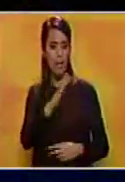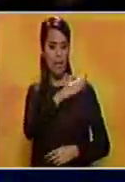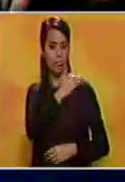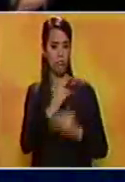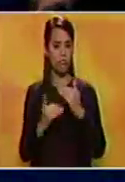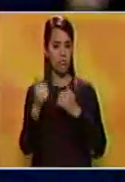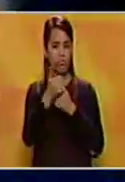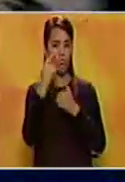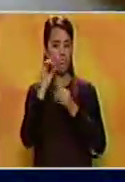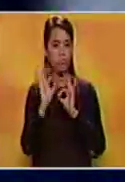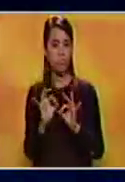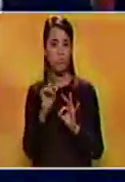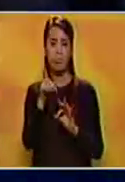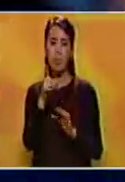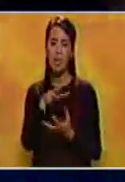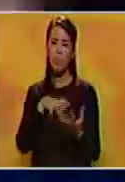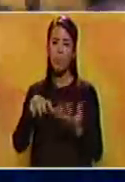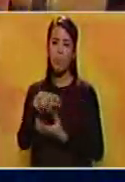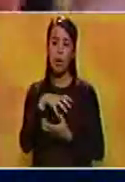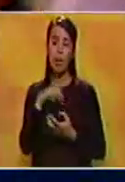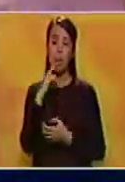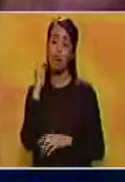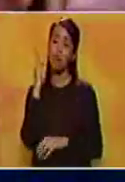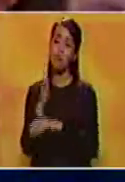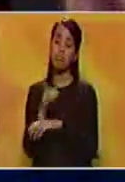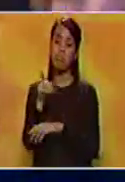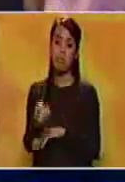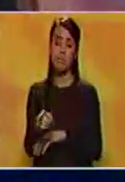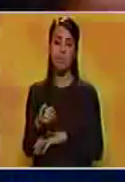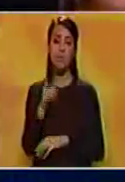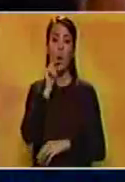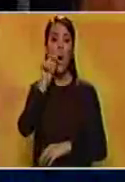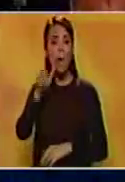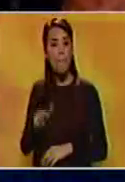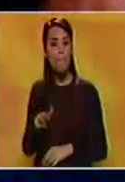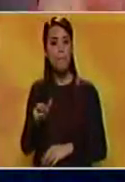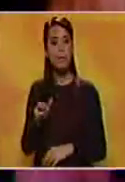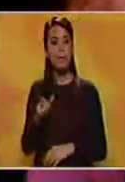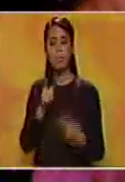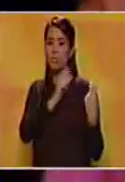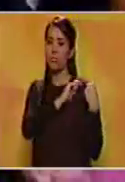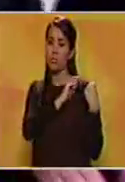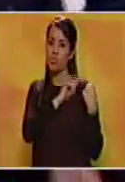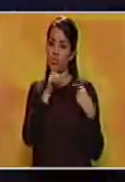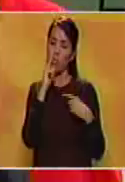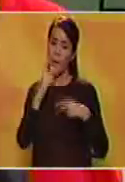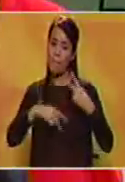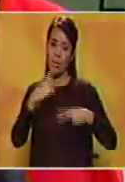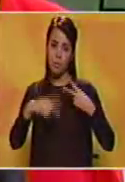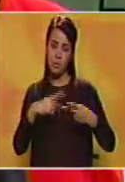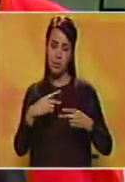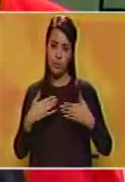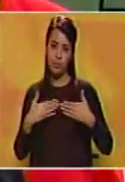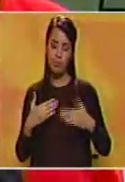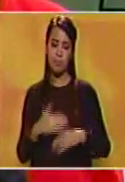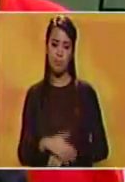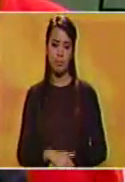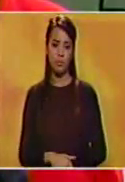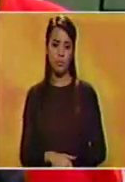sentenciado por este tipo de casos, anunció que apelará a la sentencia y que no dejará el cargo mientras el procedimiento siga abierto.